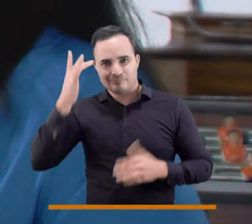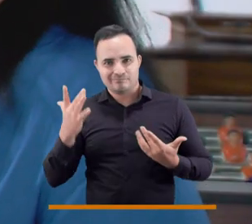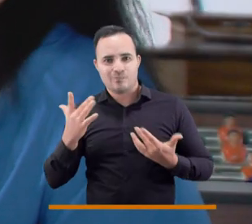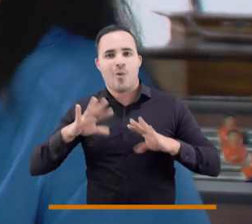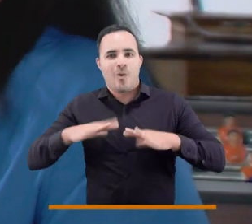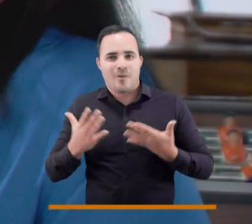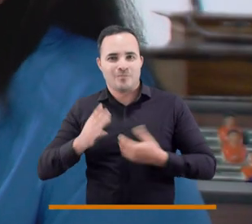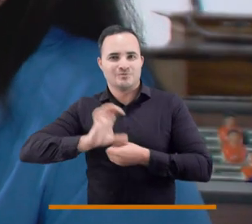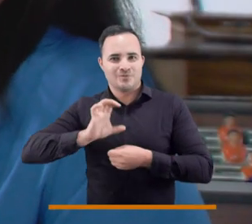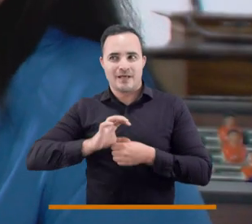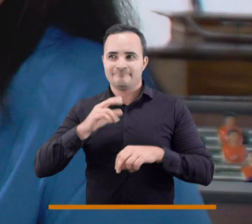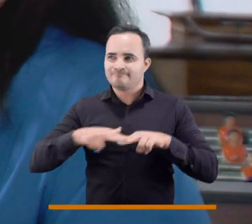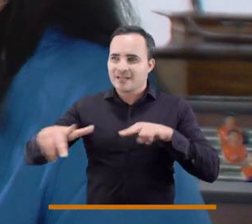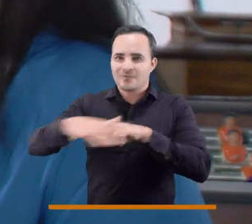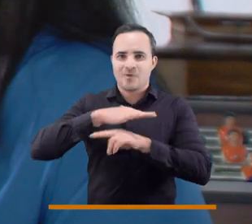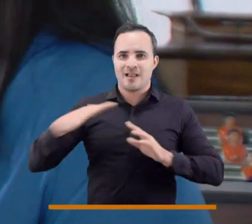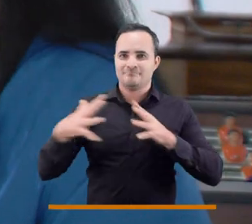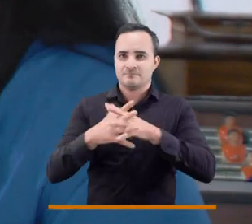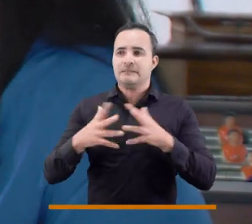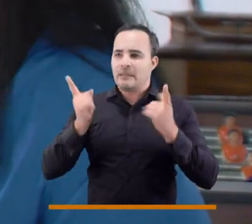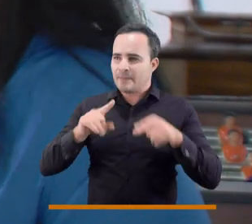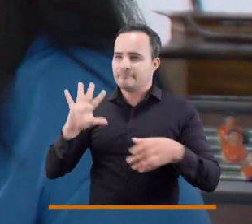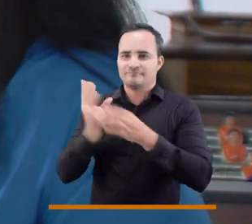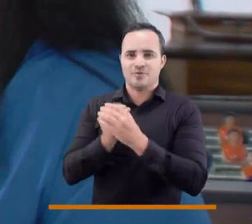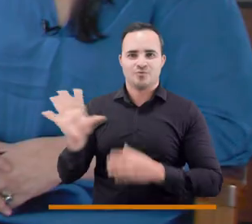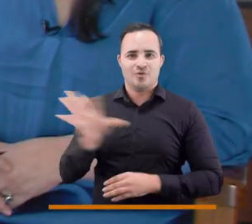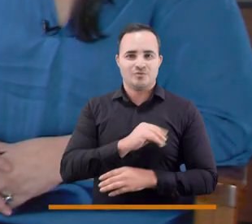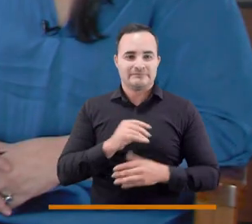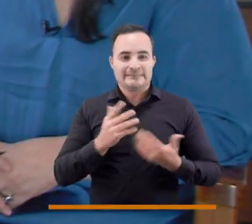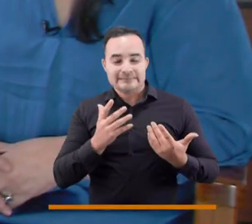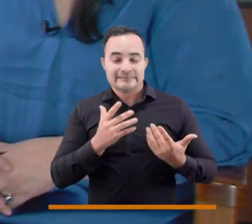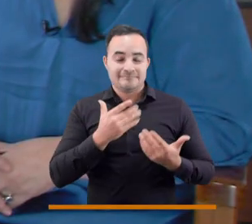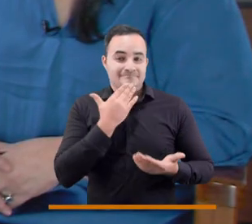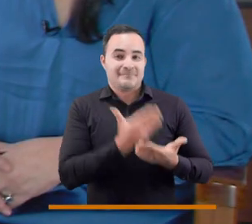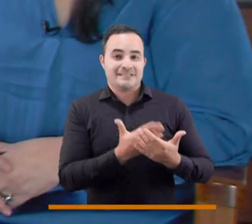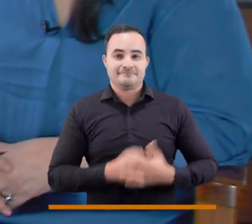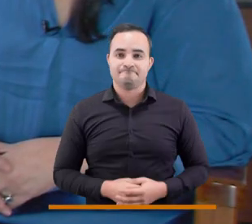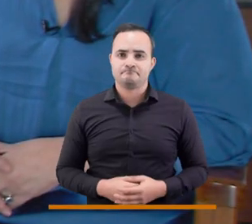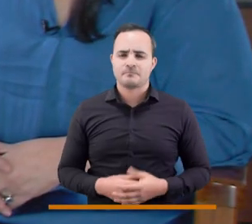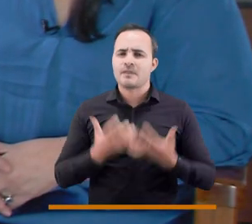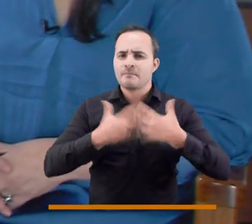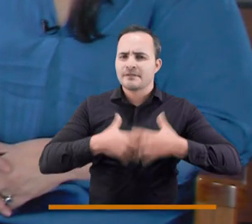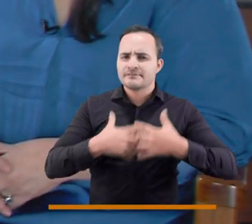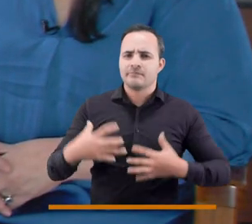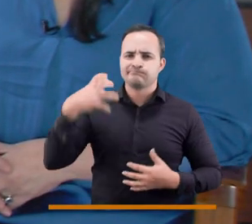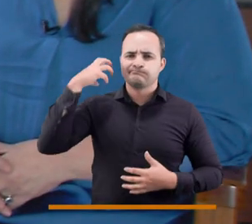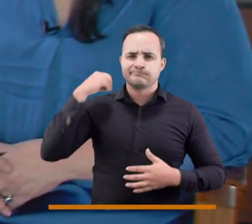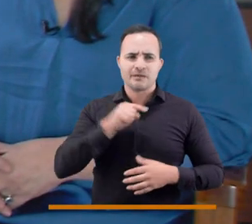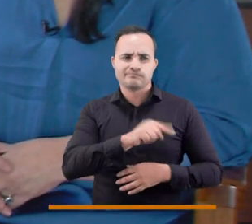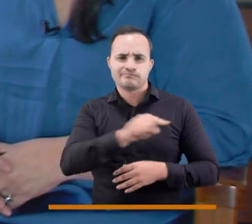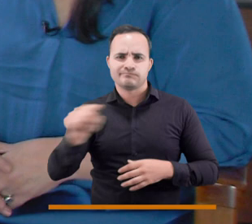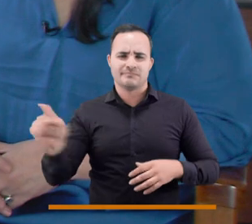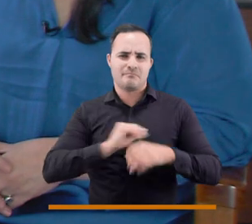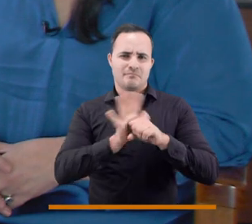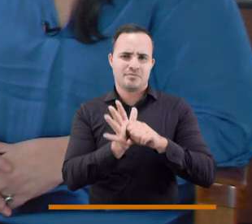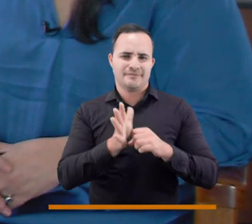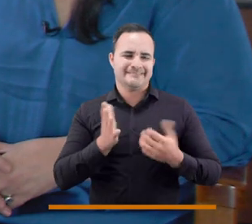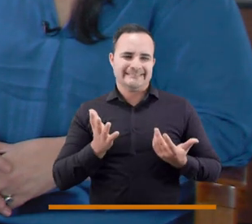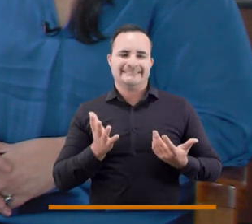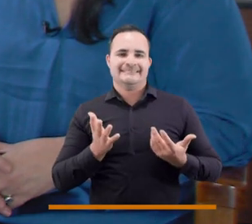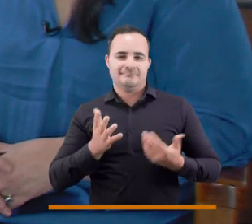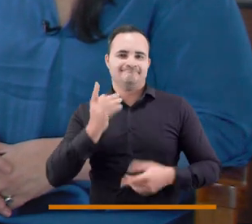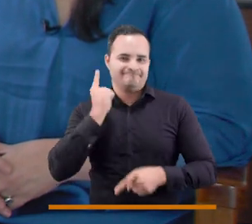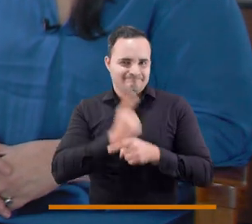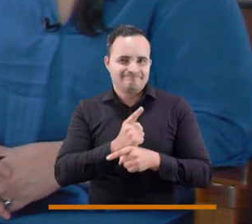la necesidad de tener ciudades más amigables con todos. Las empresas tradicionales tras la pandemia últimamente se ven un poco